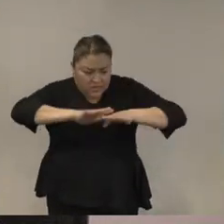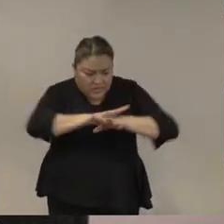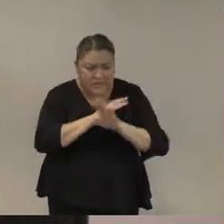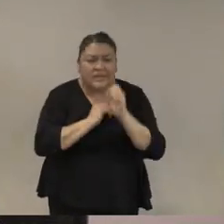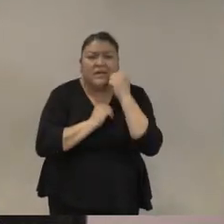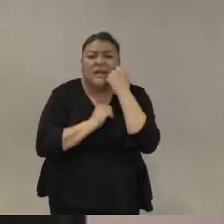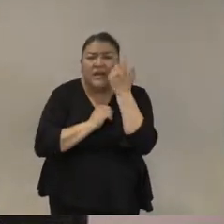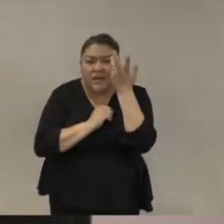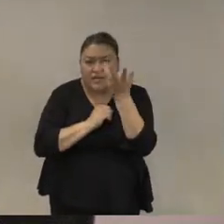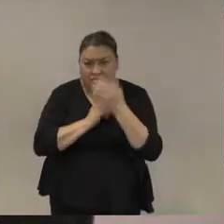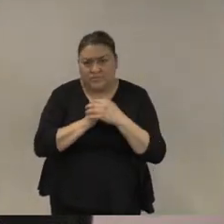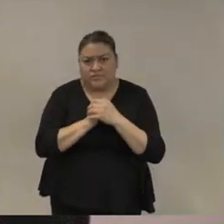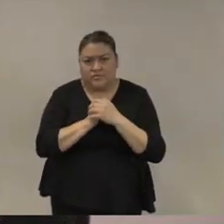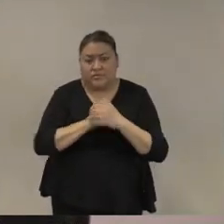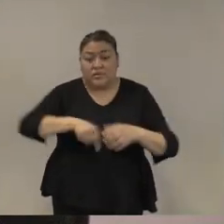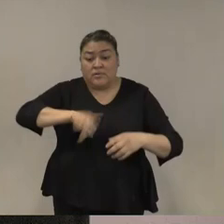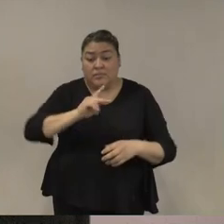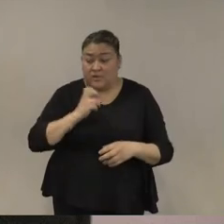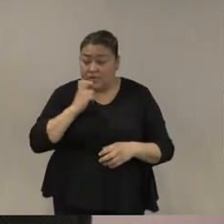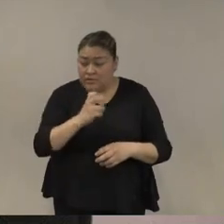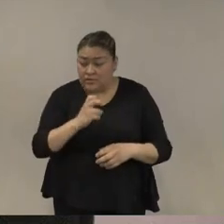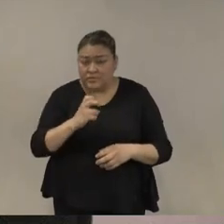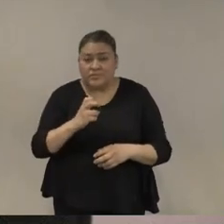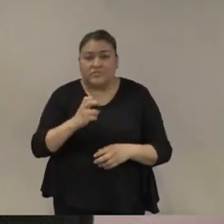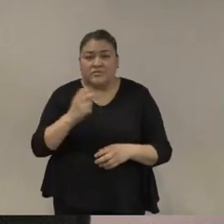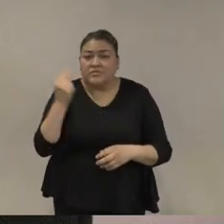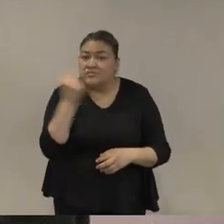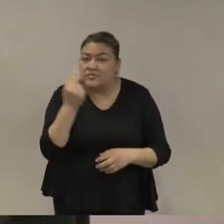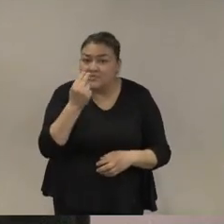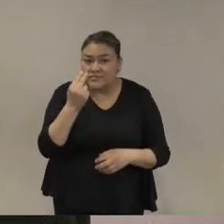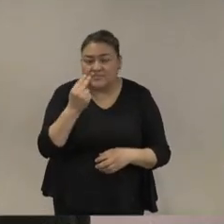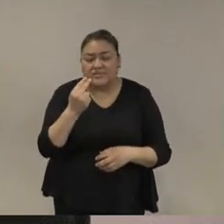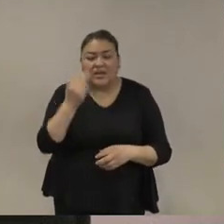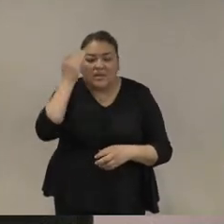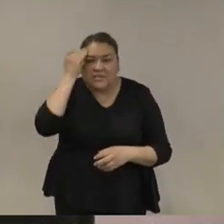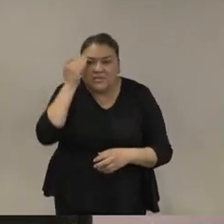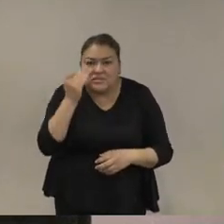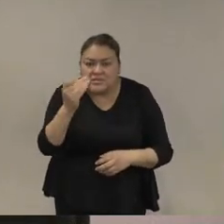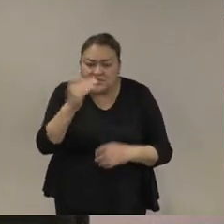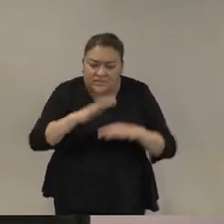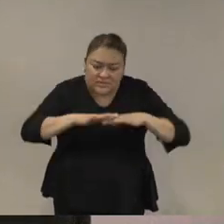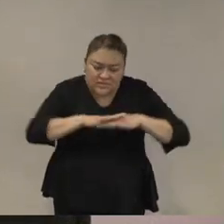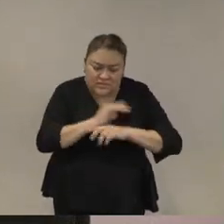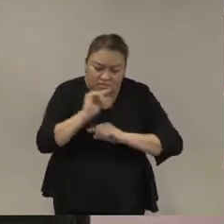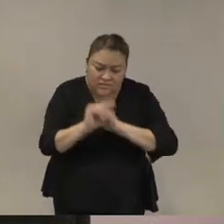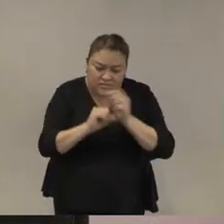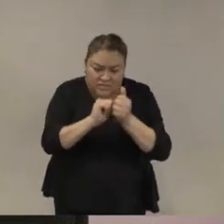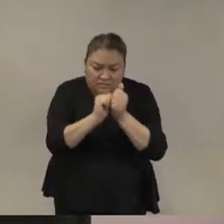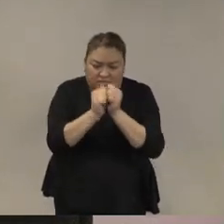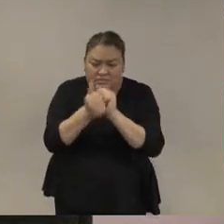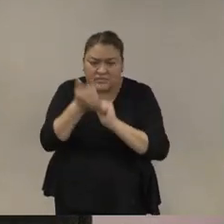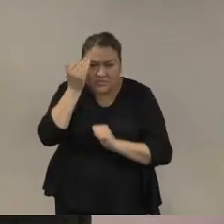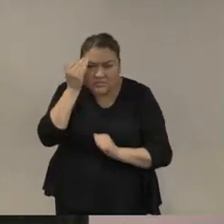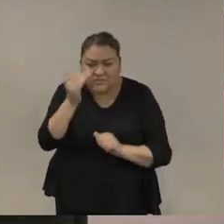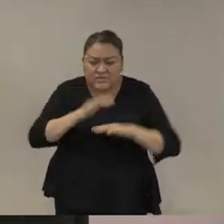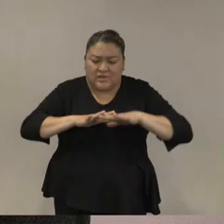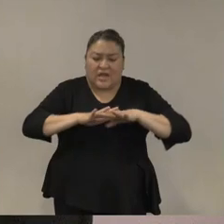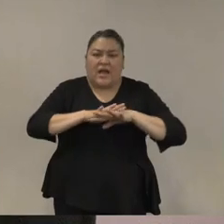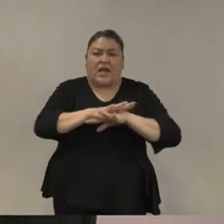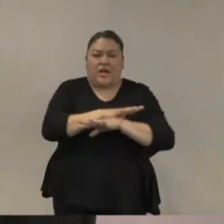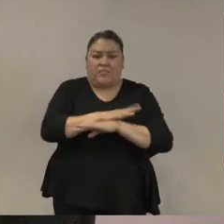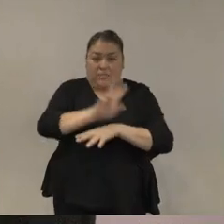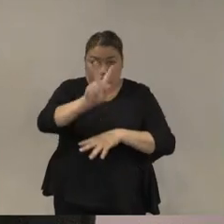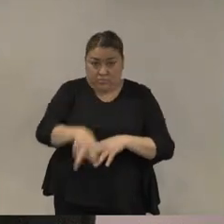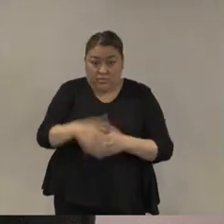eso exige reformas que llevan tiempo que son graduales no me parece realista pensar en